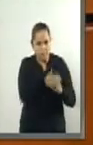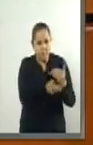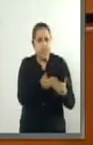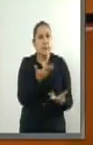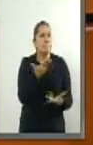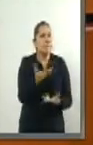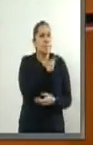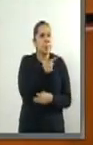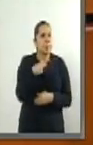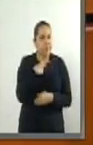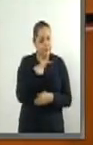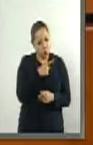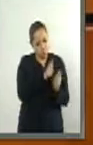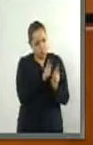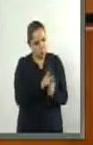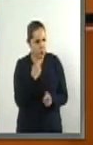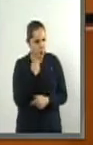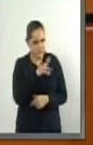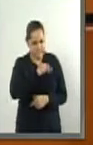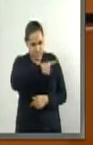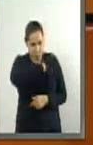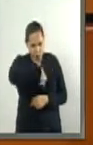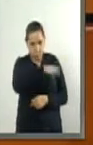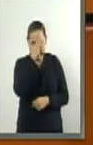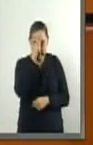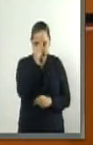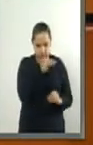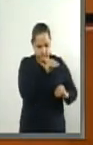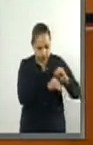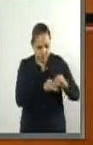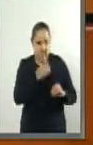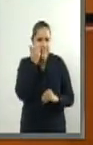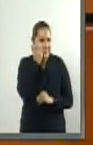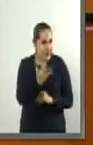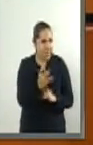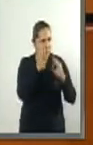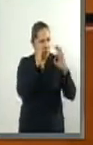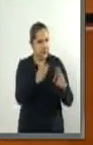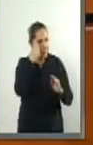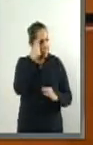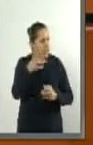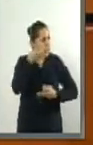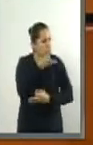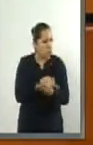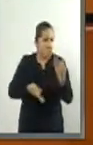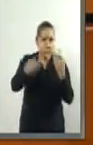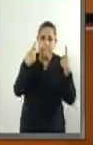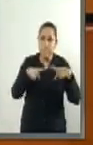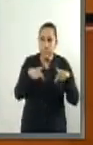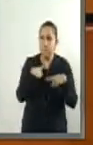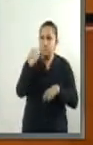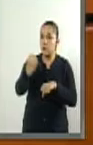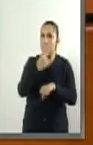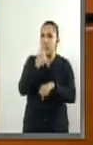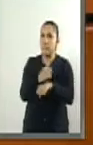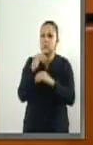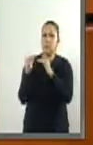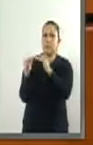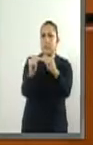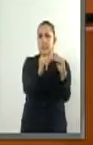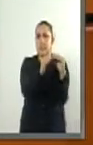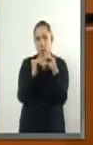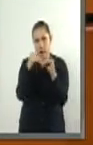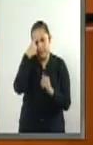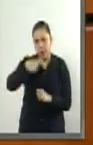necesarias a fin de que todas las personas tengan las mismas oportunidades de desarrollar su